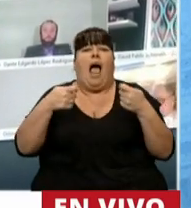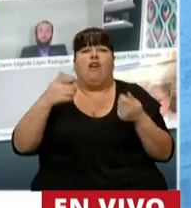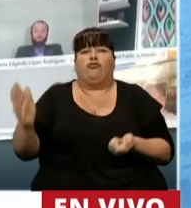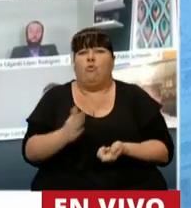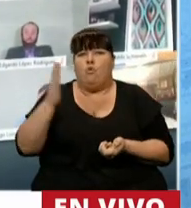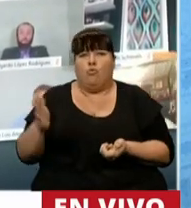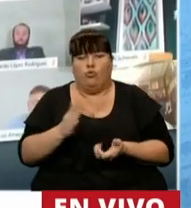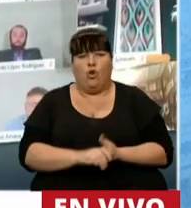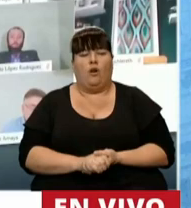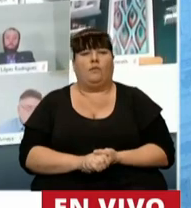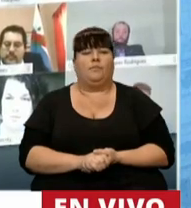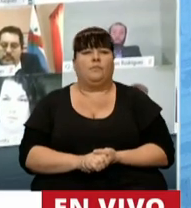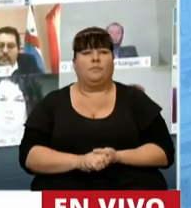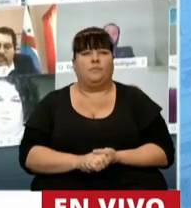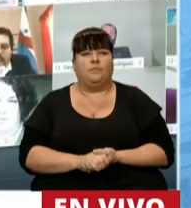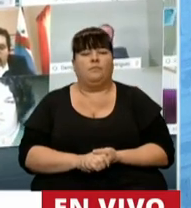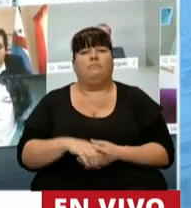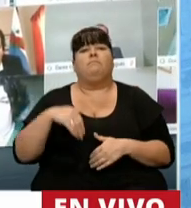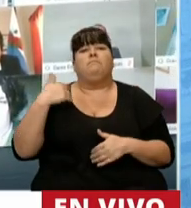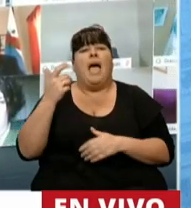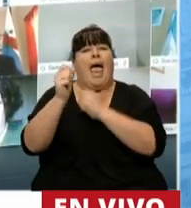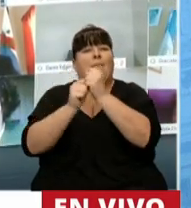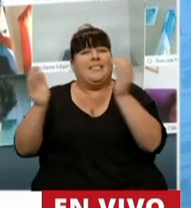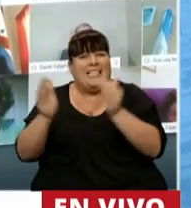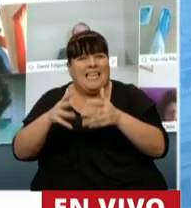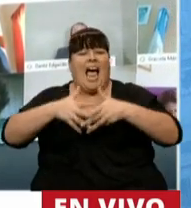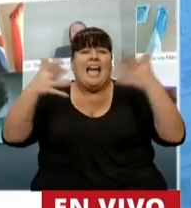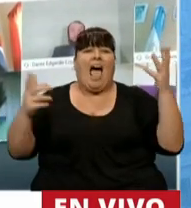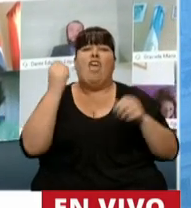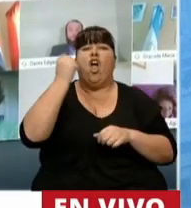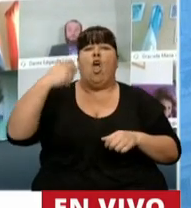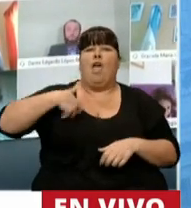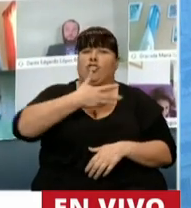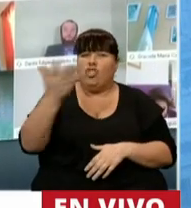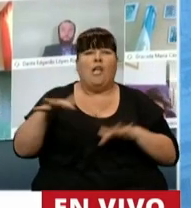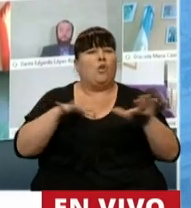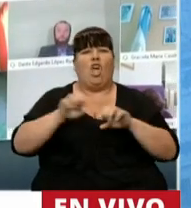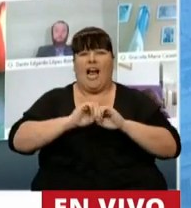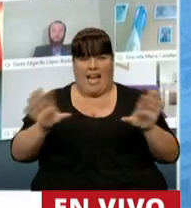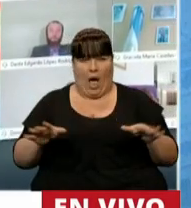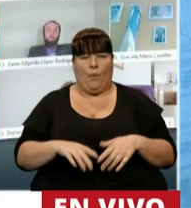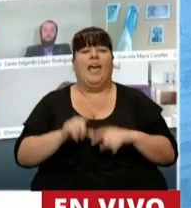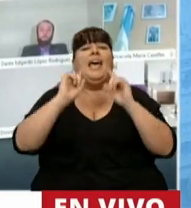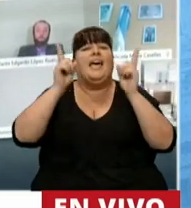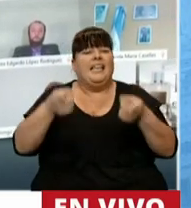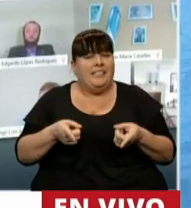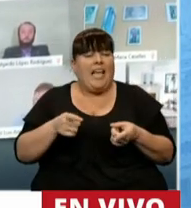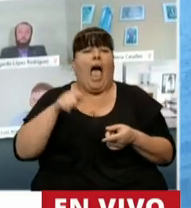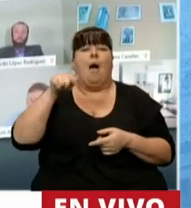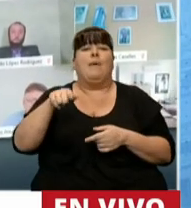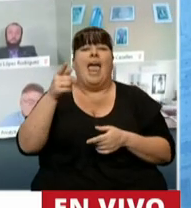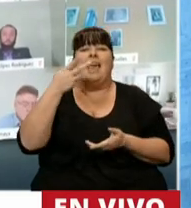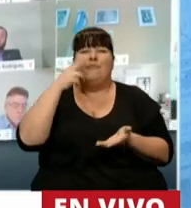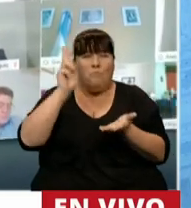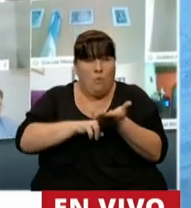producción, sumiendo a muchas pymes y empresas de la economía social en grave situación. A su vez, estos niveles